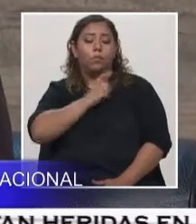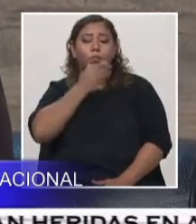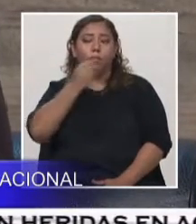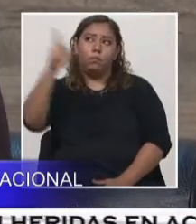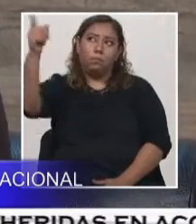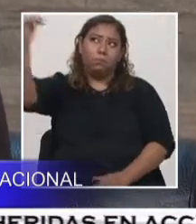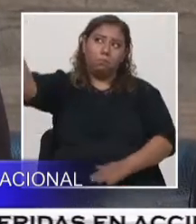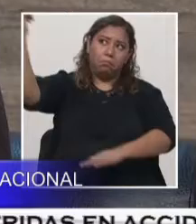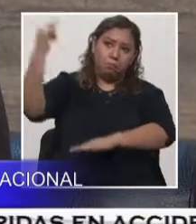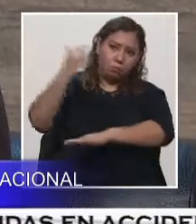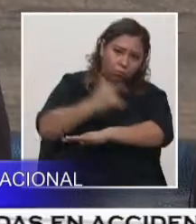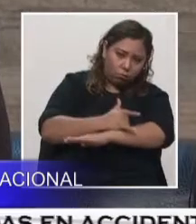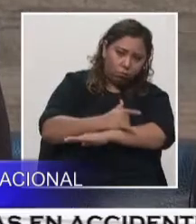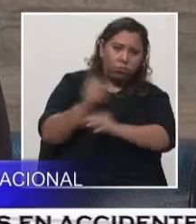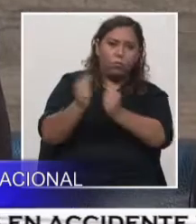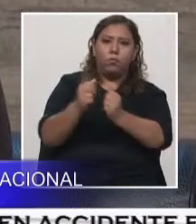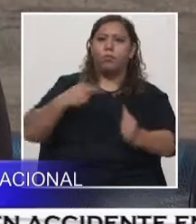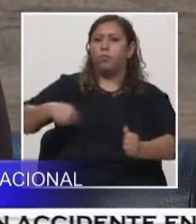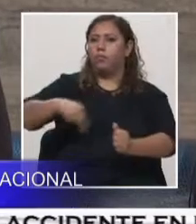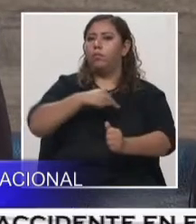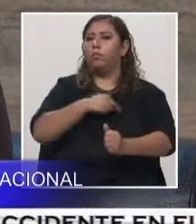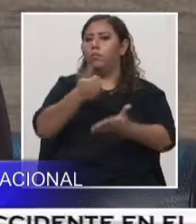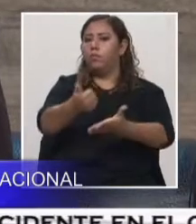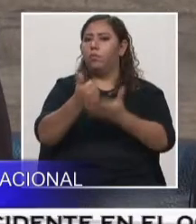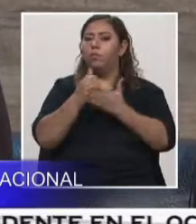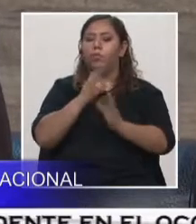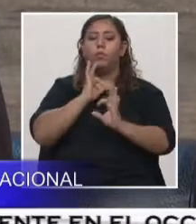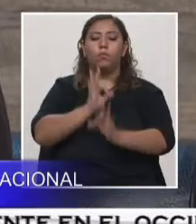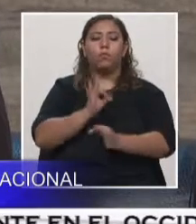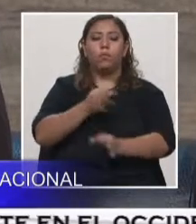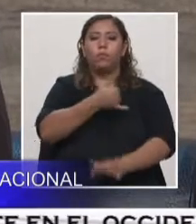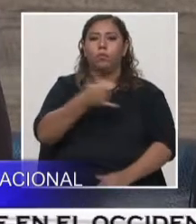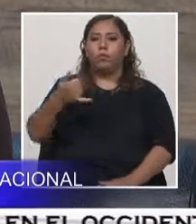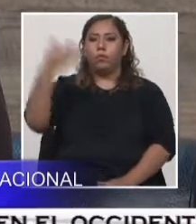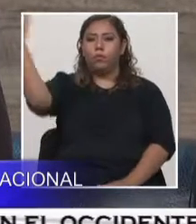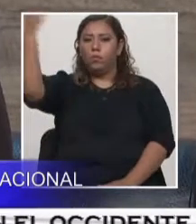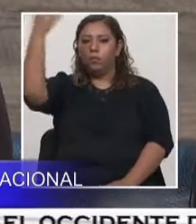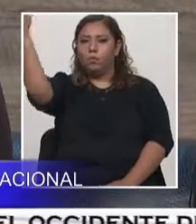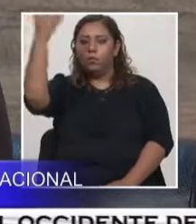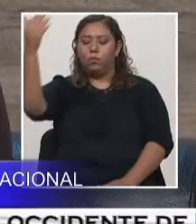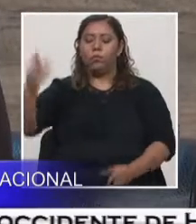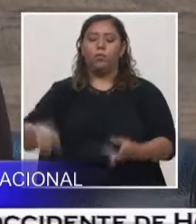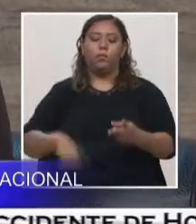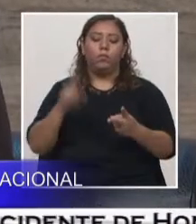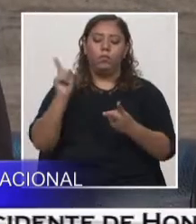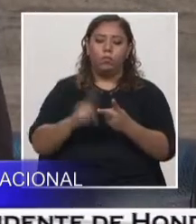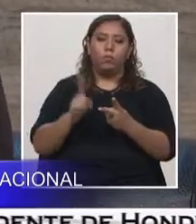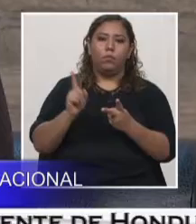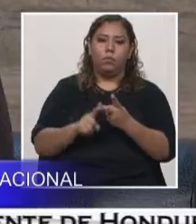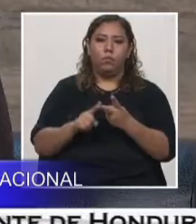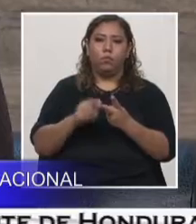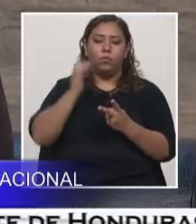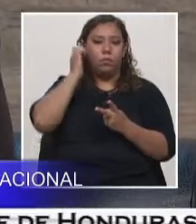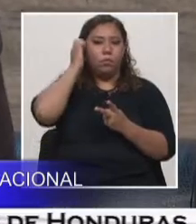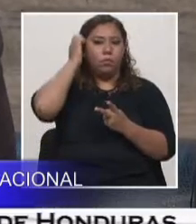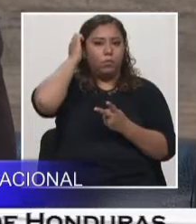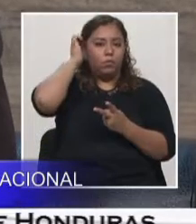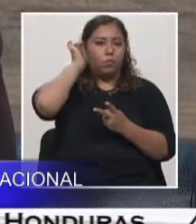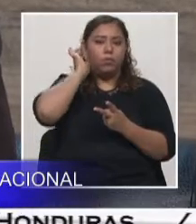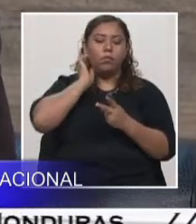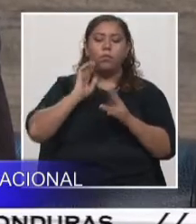de servicios geológicos como su ponencia magistral. La importancia de los servicios geológicos, la